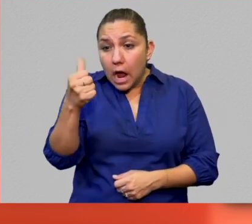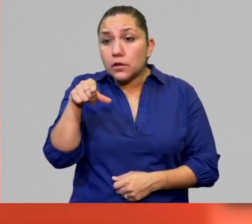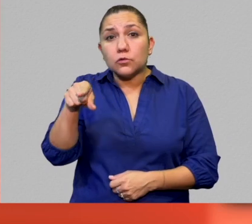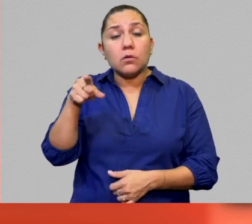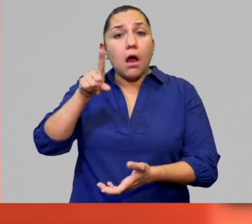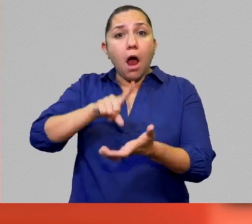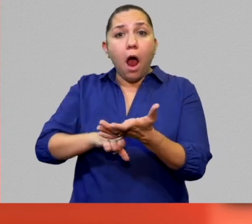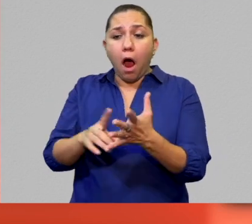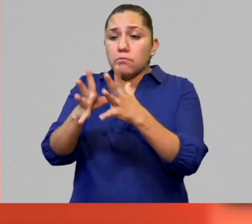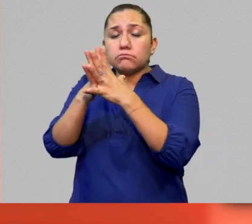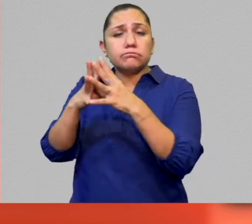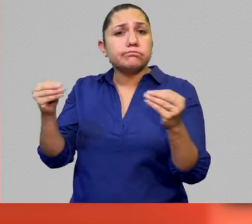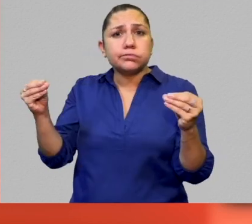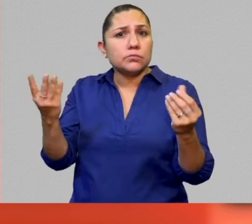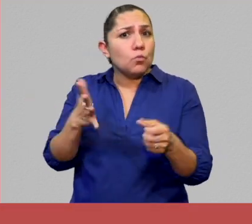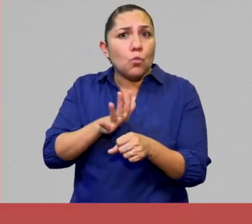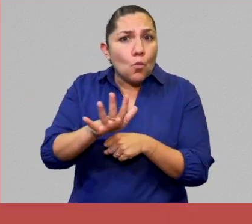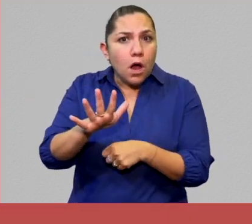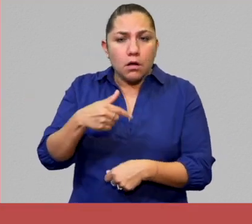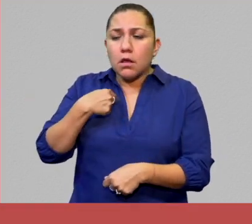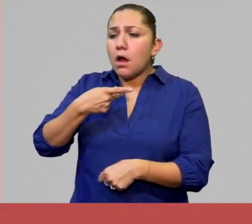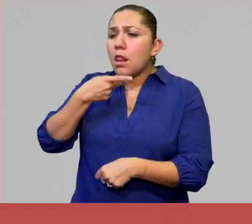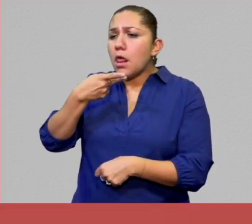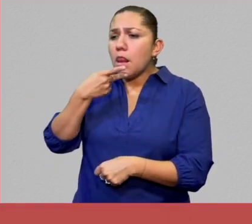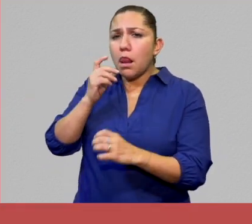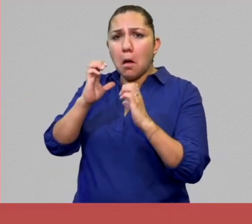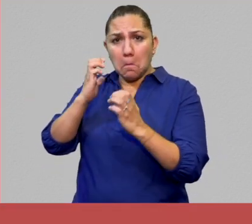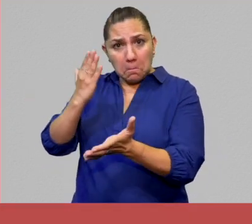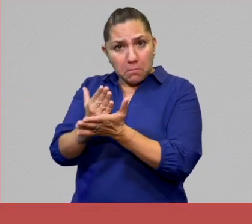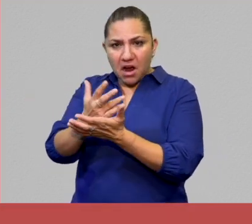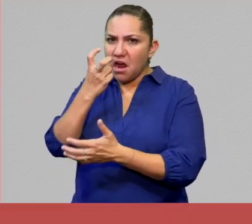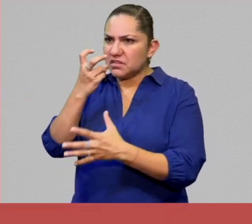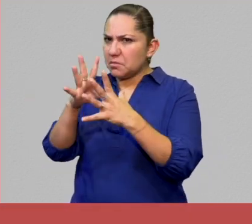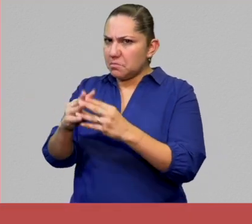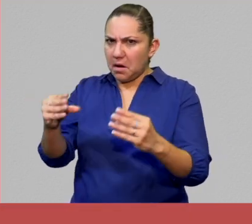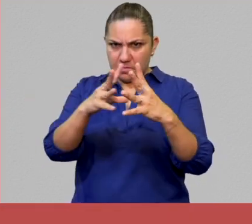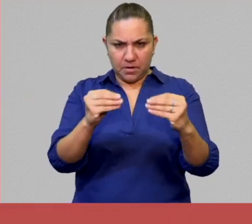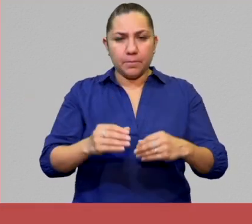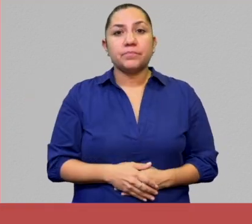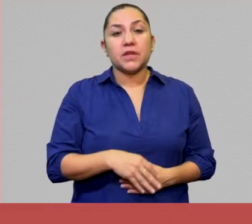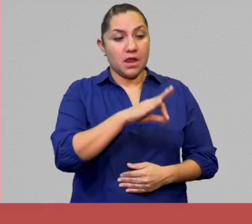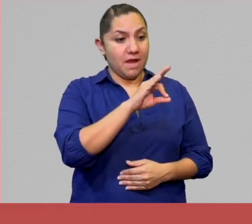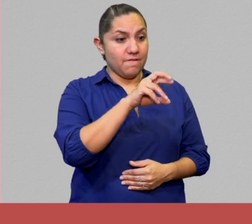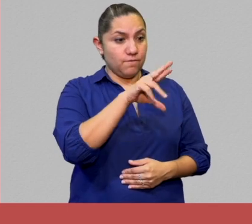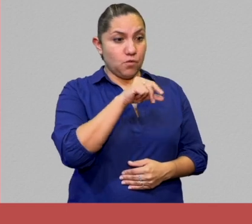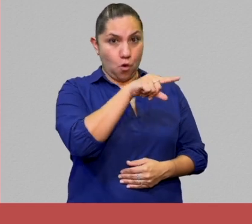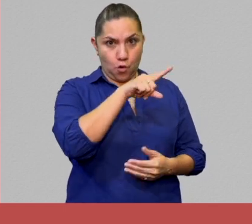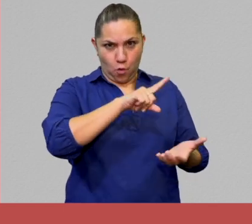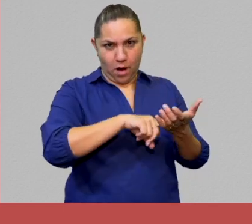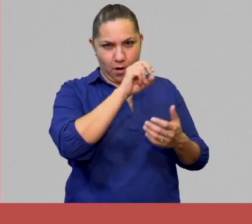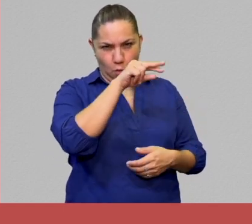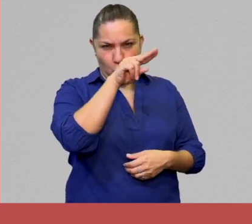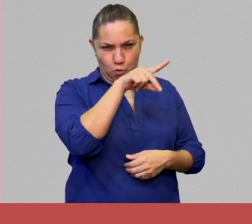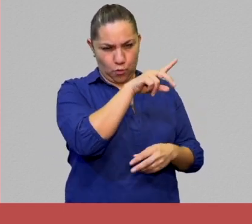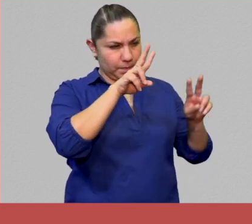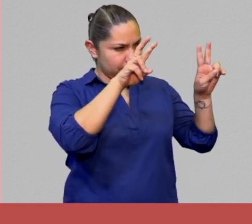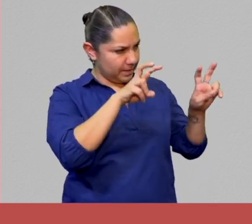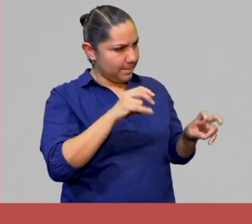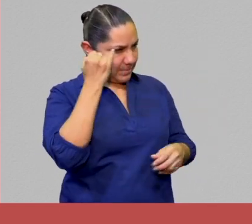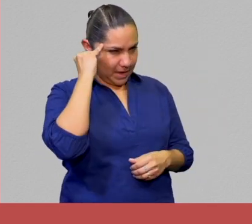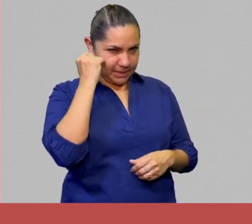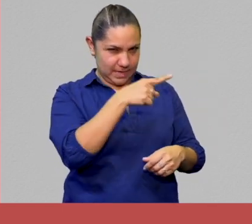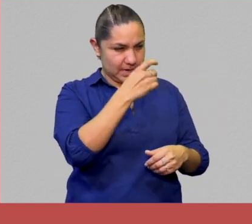que es dejar de hablarla. En el 2016, el Foro Permanente de las Naciones Unidas para Cuestiones